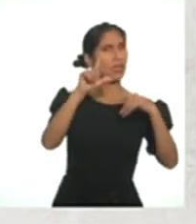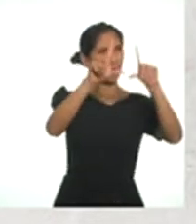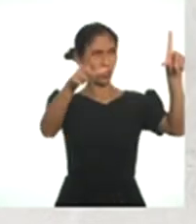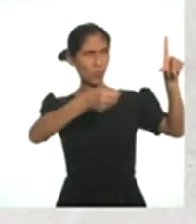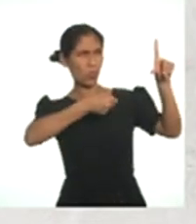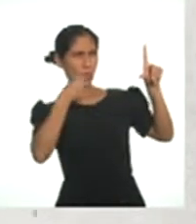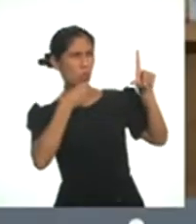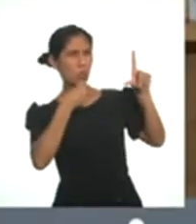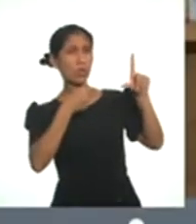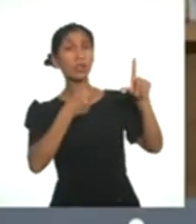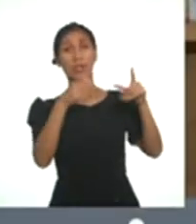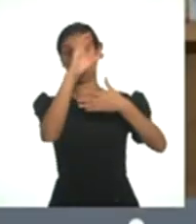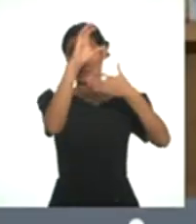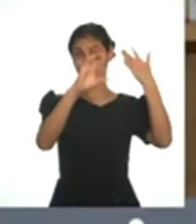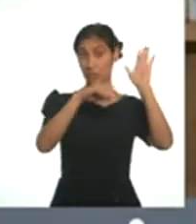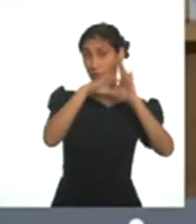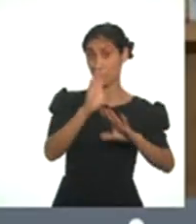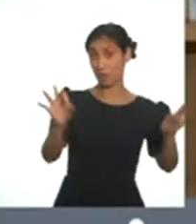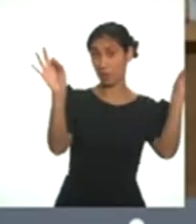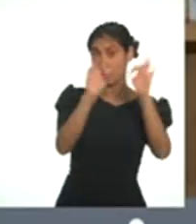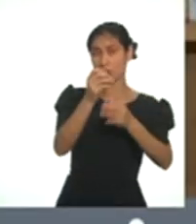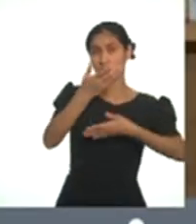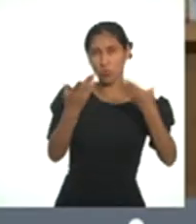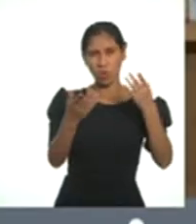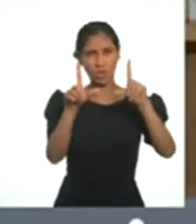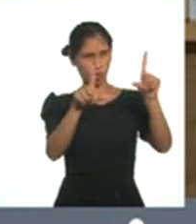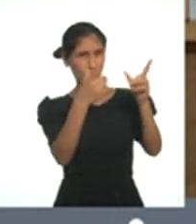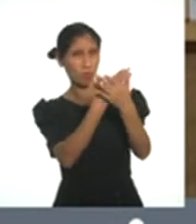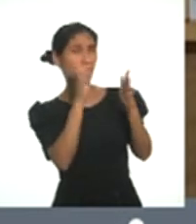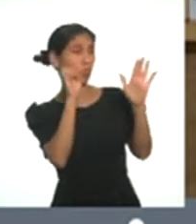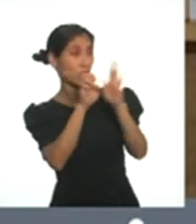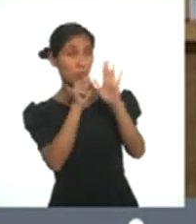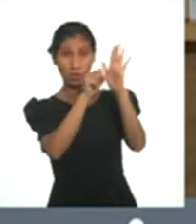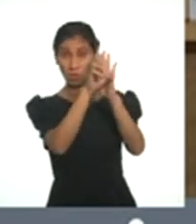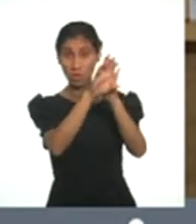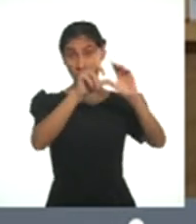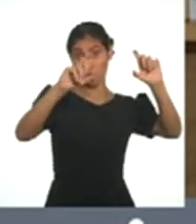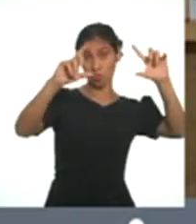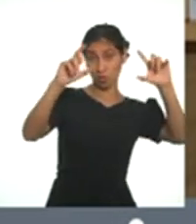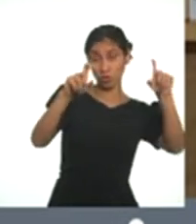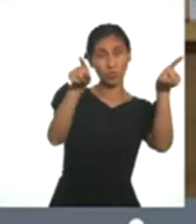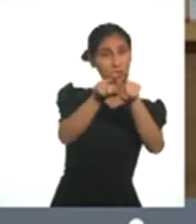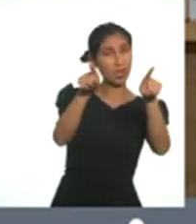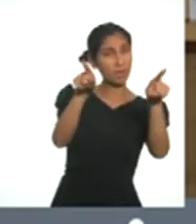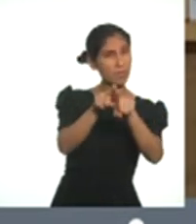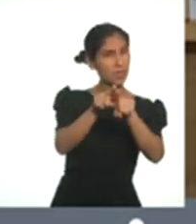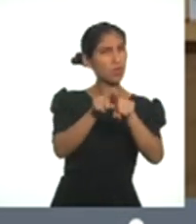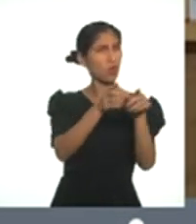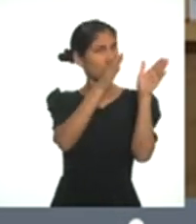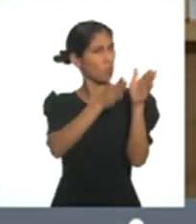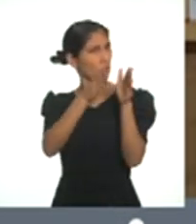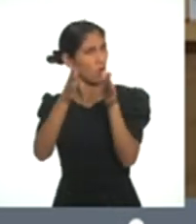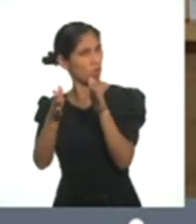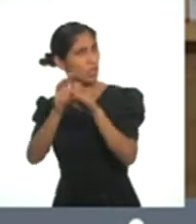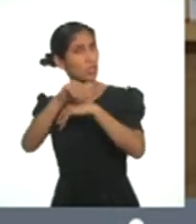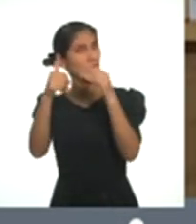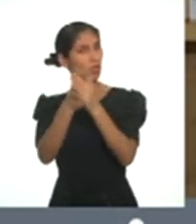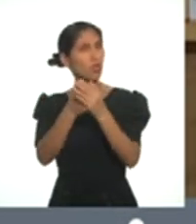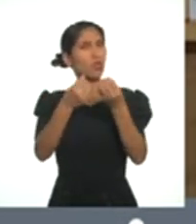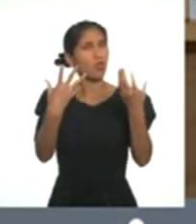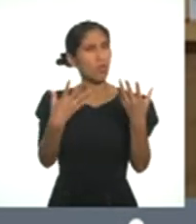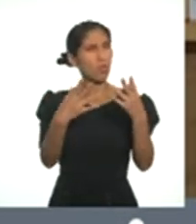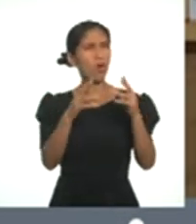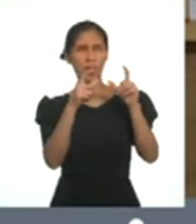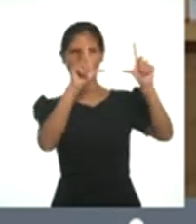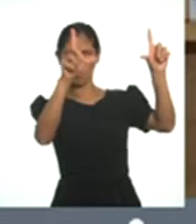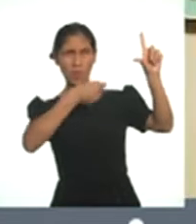características más notorias serían el tema tratar material audiovisual, como videos y fotografías, además de establecer un orden cronológico de cómo se